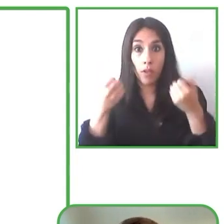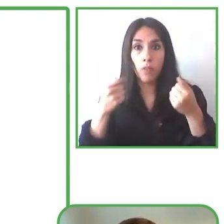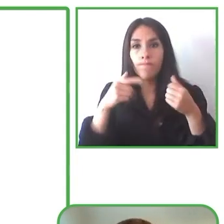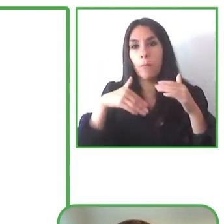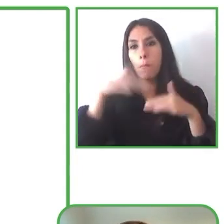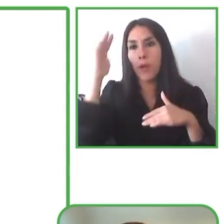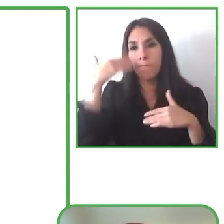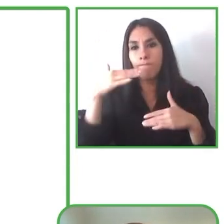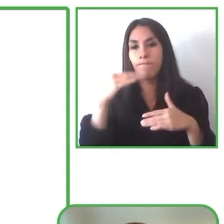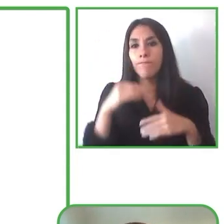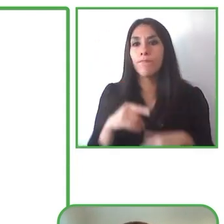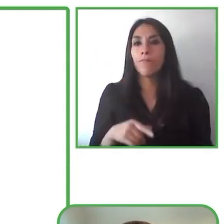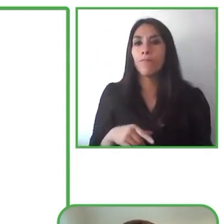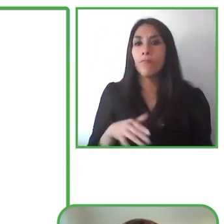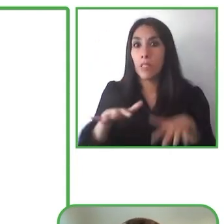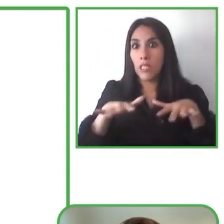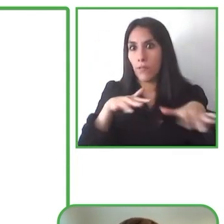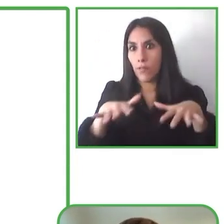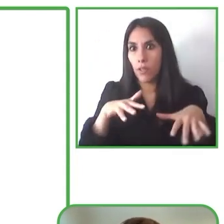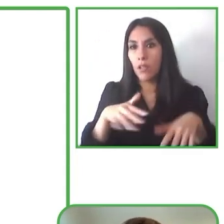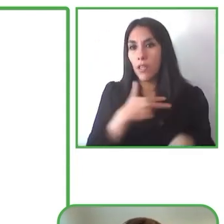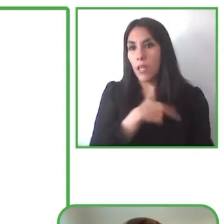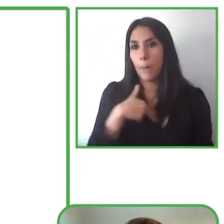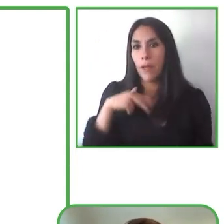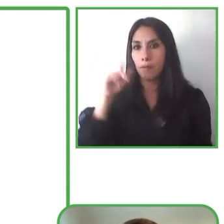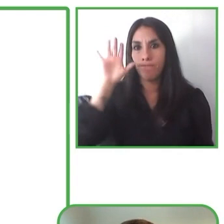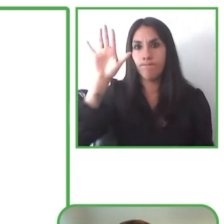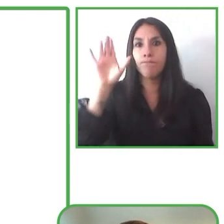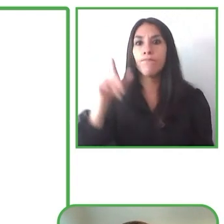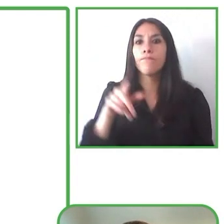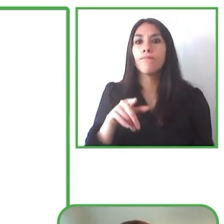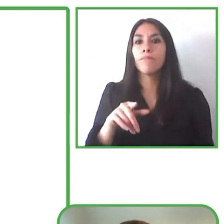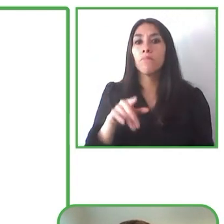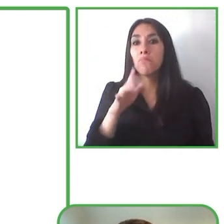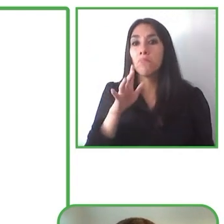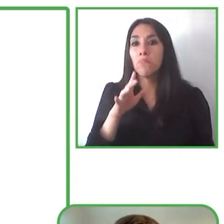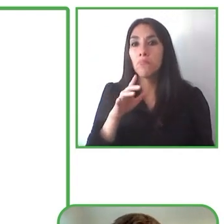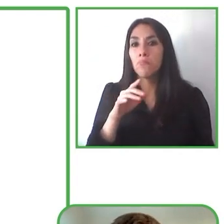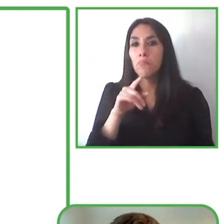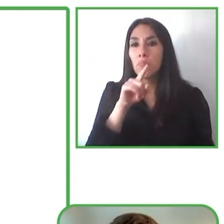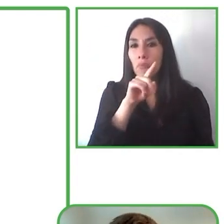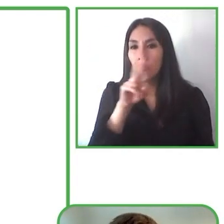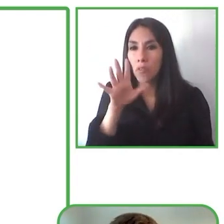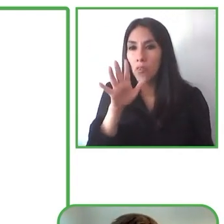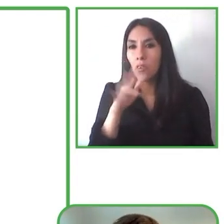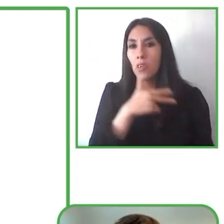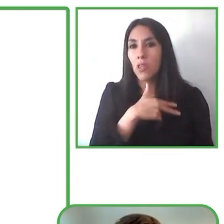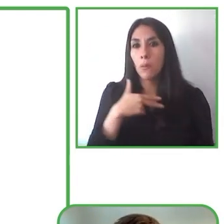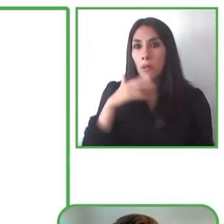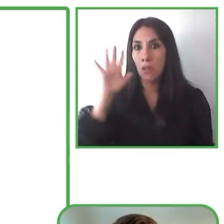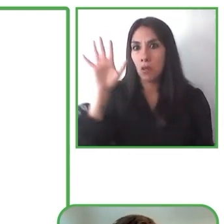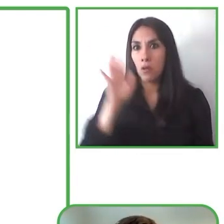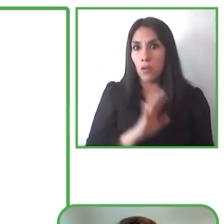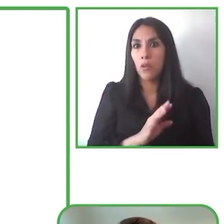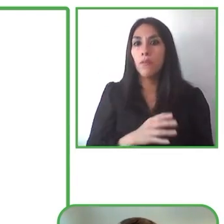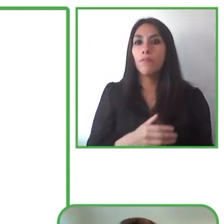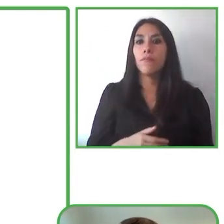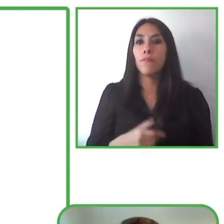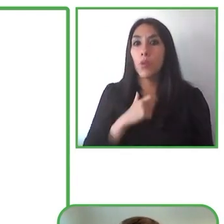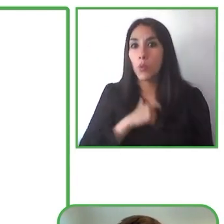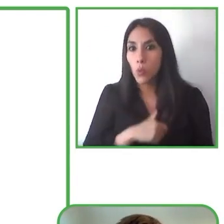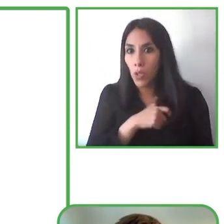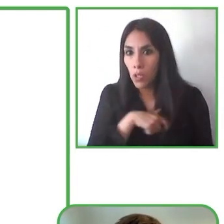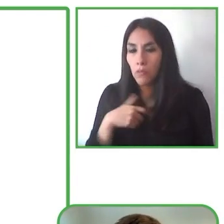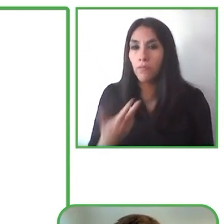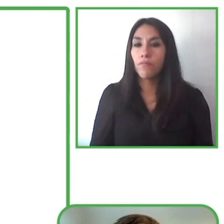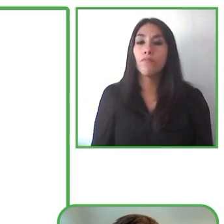Dinamarca y Suecia y tenemos más que 80% de los cines que están operando en